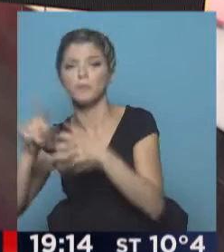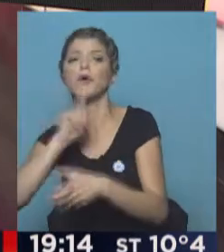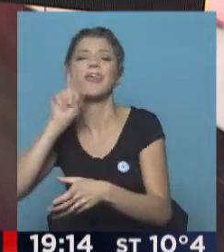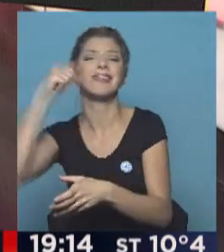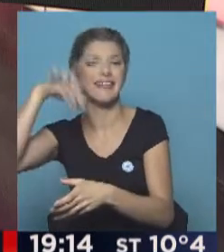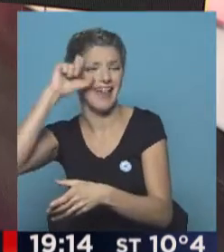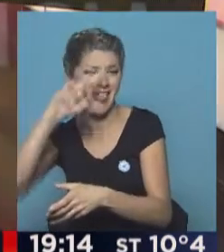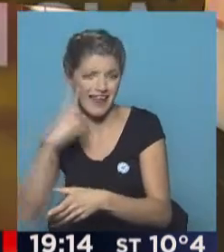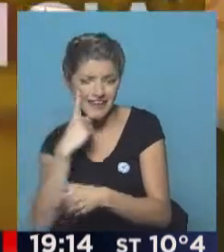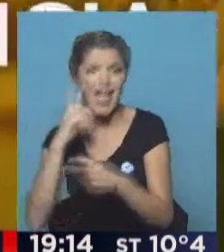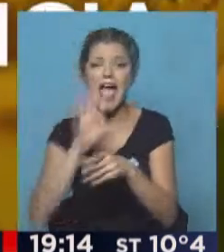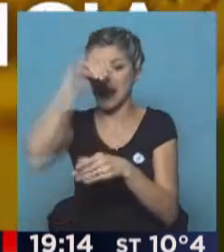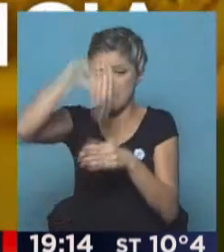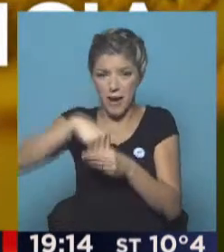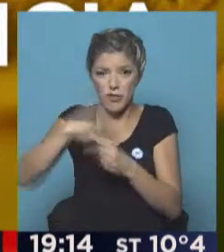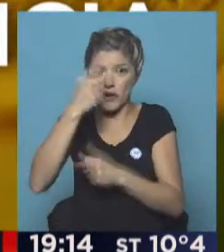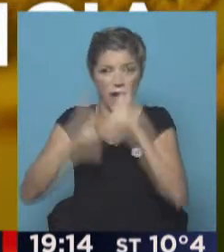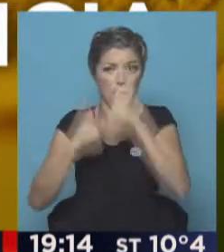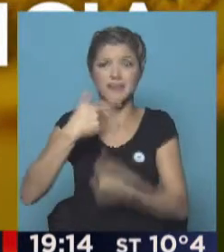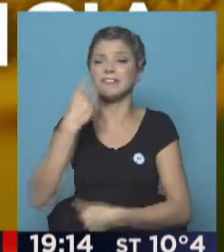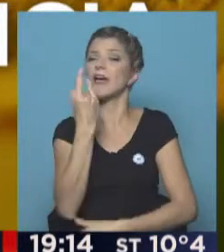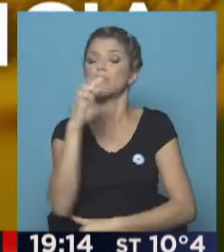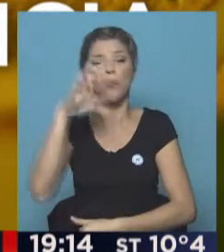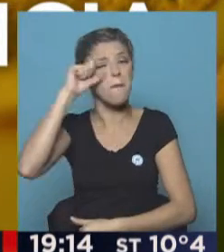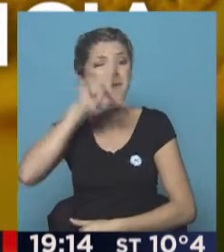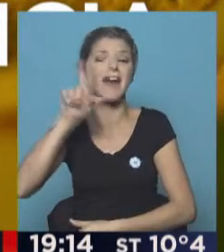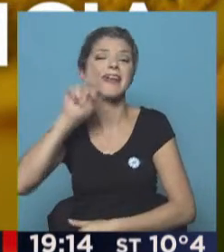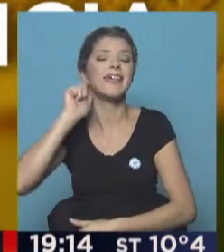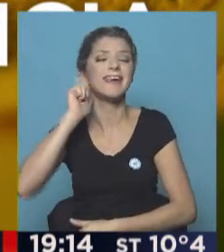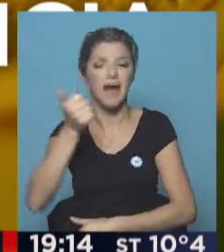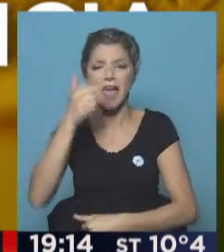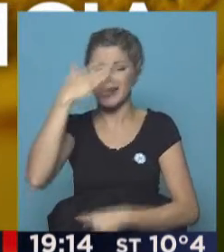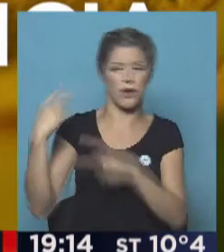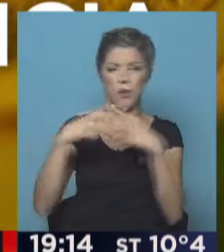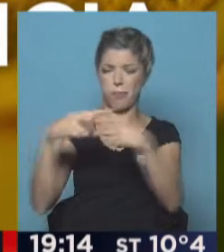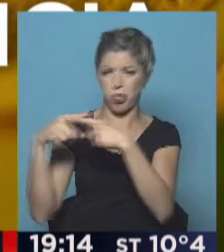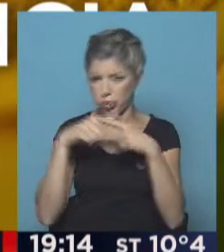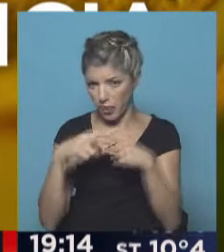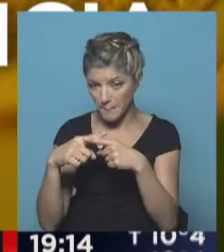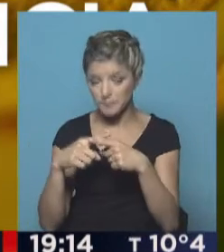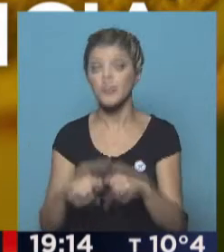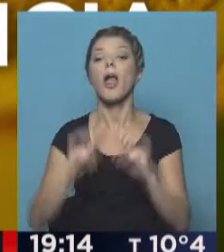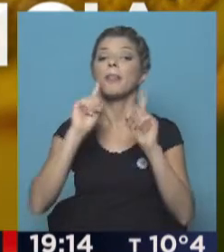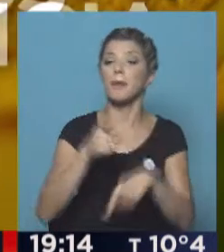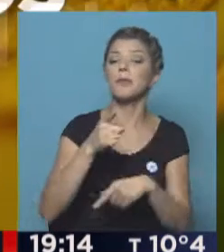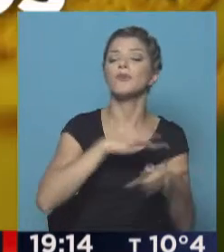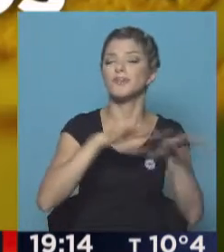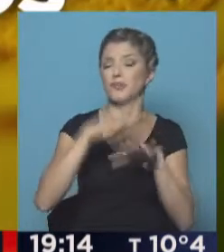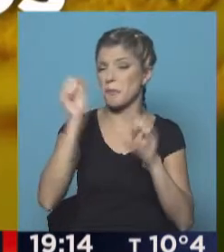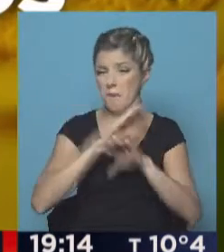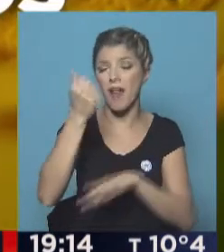En el medio de la Superliga y una disputa de poder que no tiene nada que ver con el momento. AFA en situación de acefalía, como decíamos.